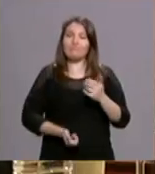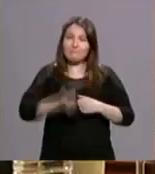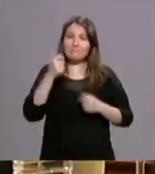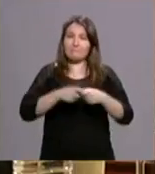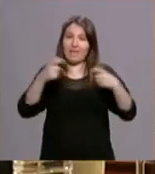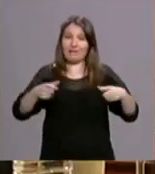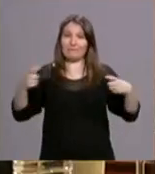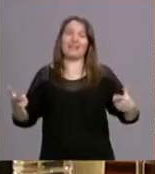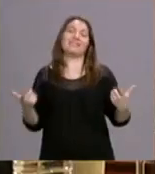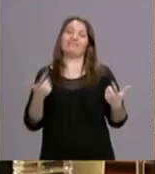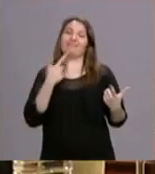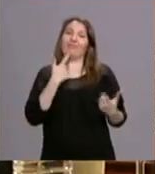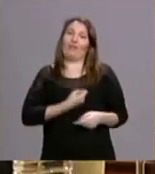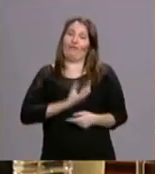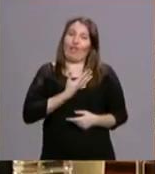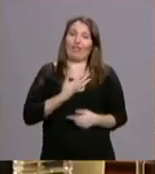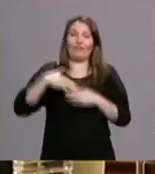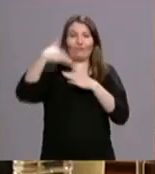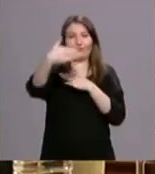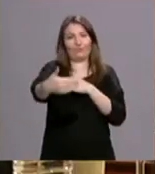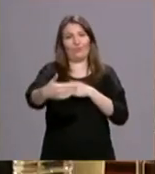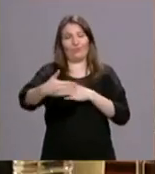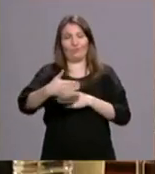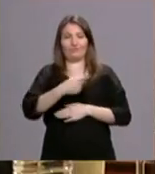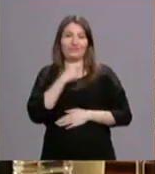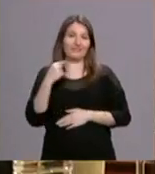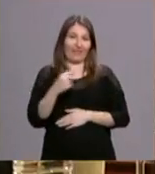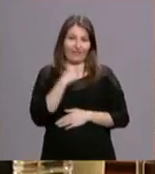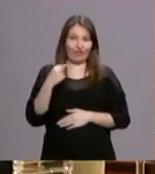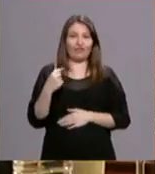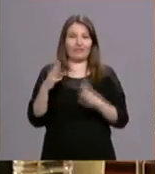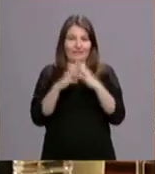vocaciones que salgan en respuesta a las necesidades de la iglesia en Madrid. ¡Gracias! ¡Gracias! ¡Gracias!